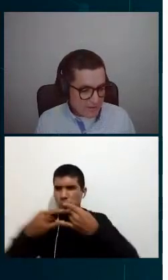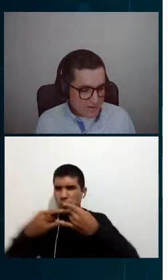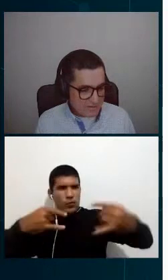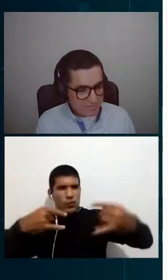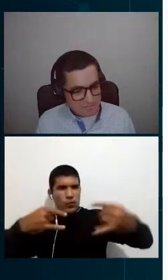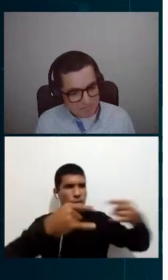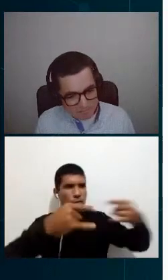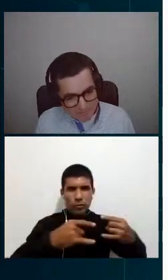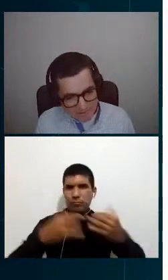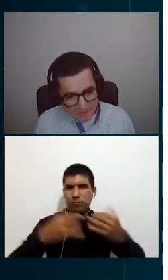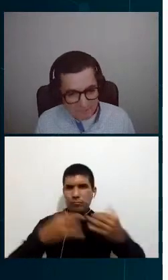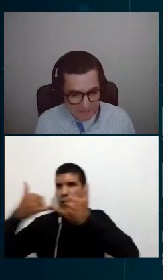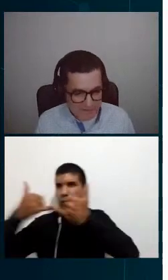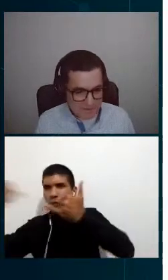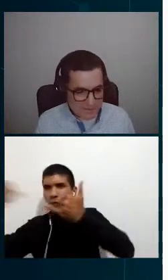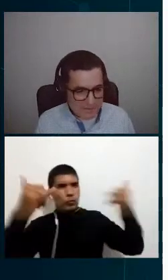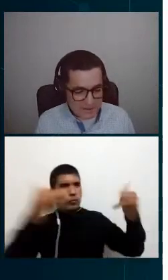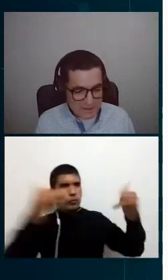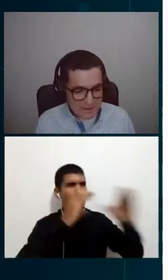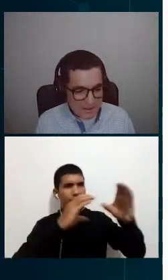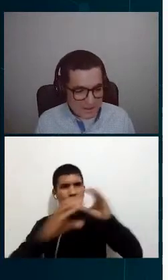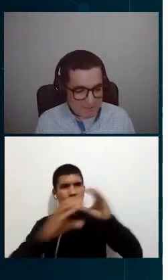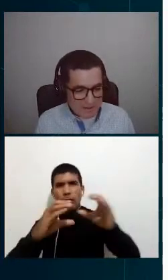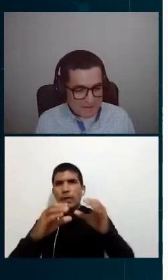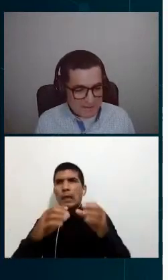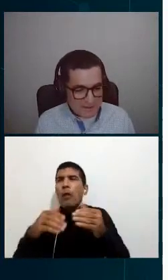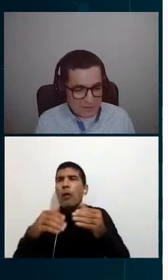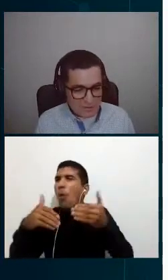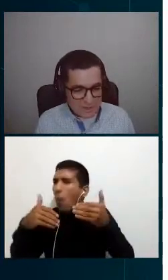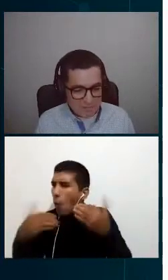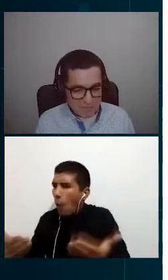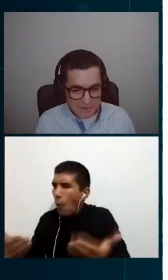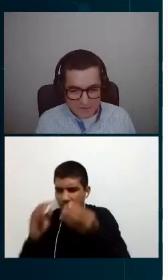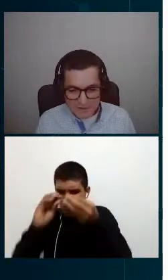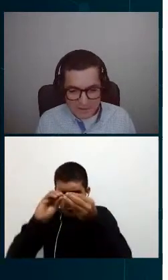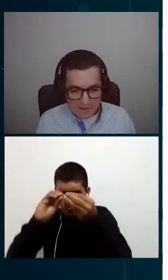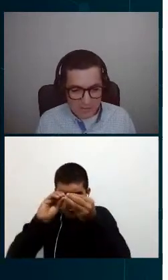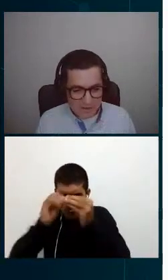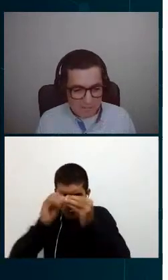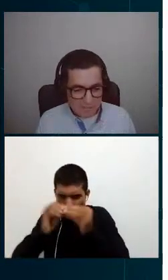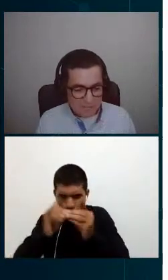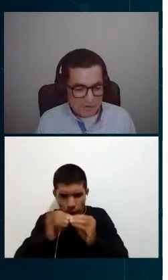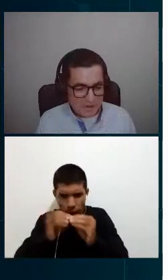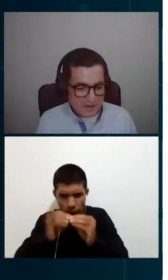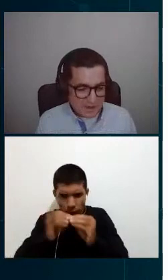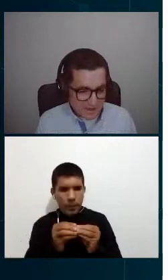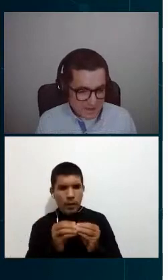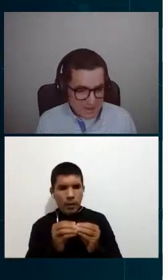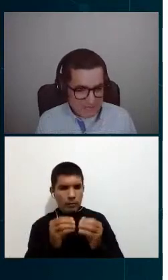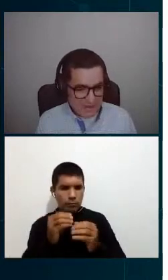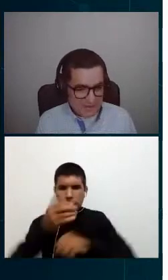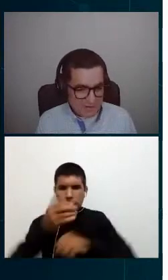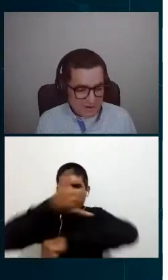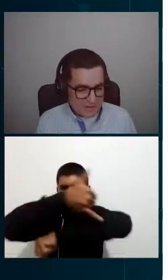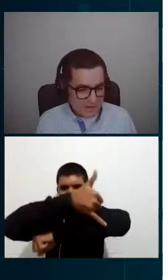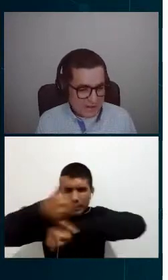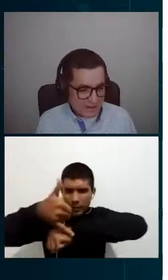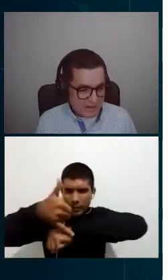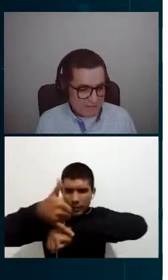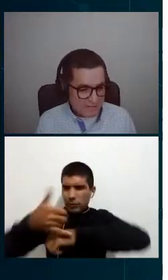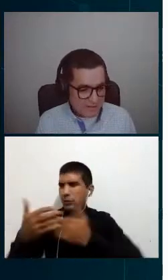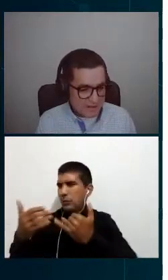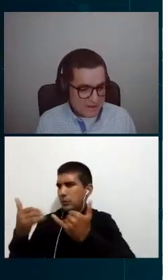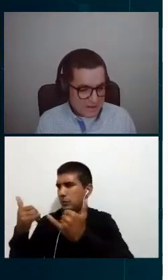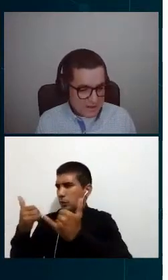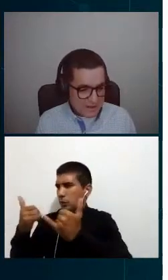de comunicaciones. Precisamente, parte de eso era poder tener esos equipos analizadores de